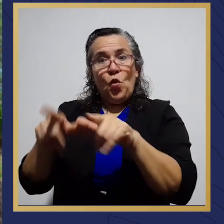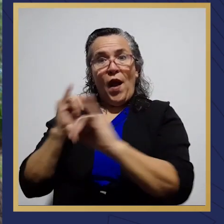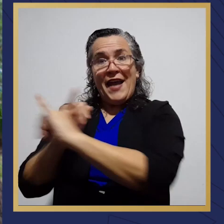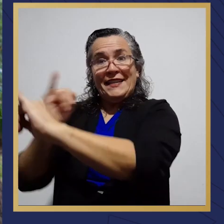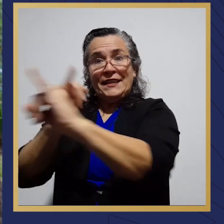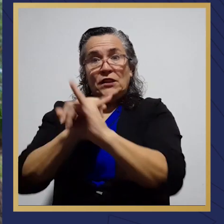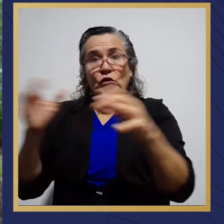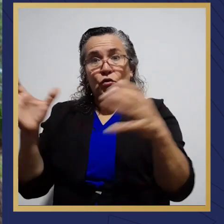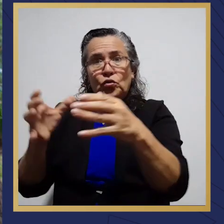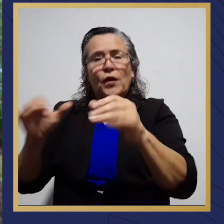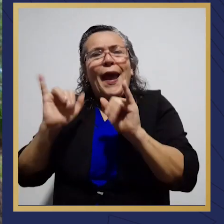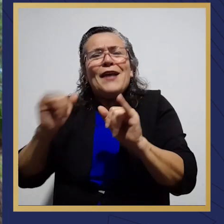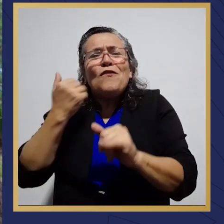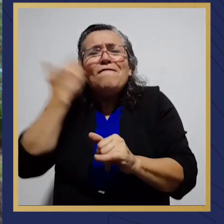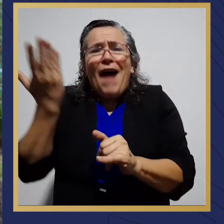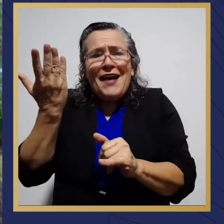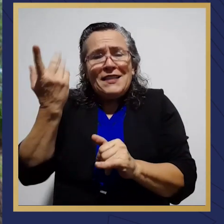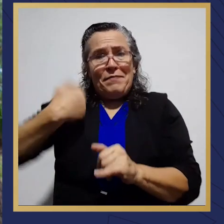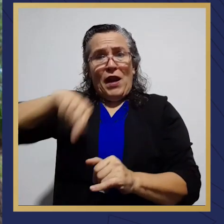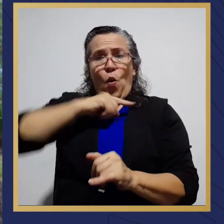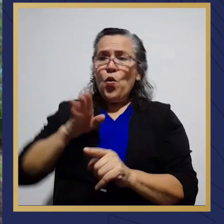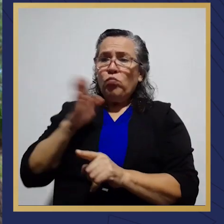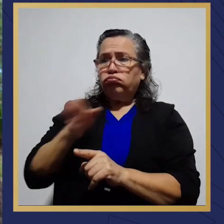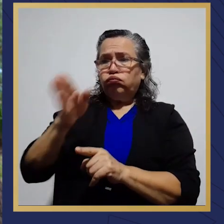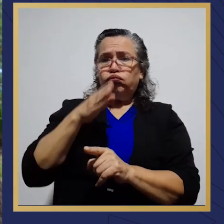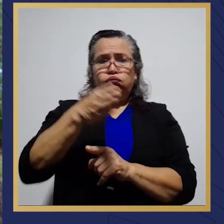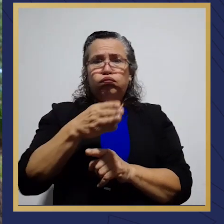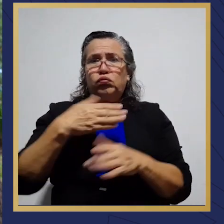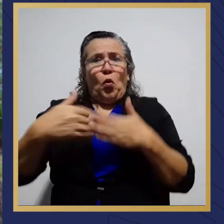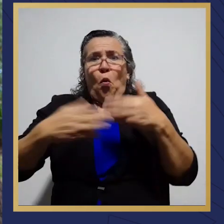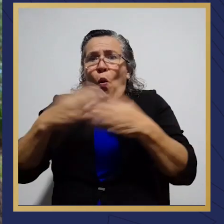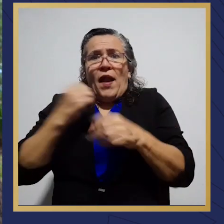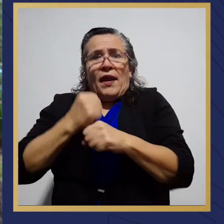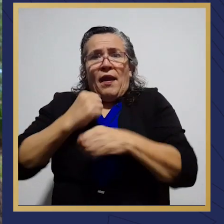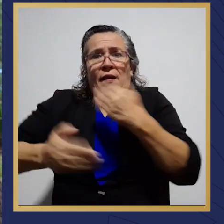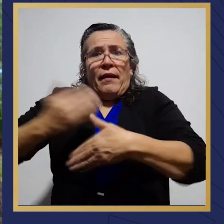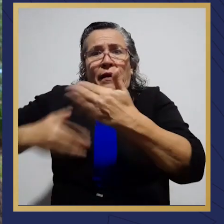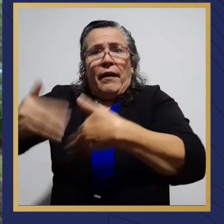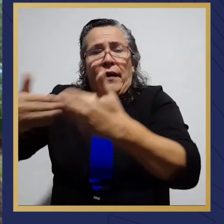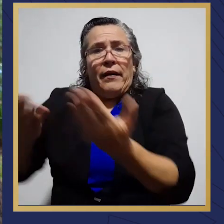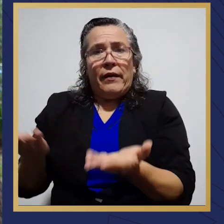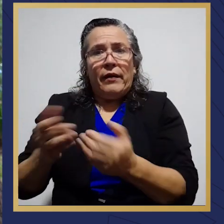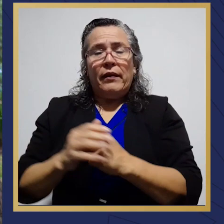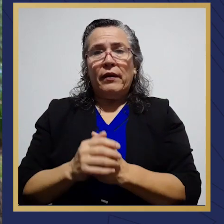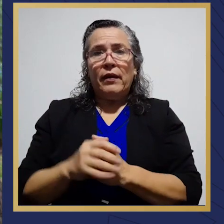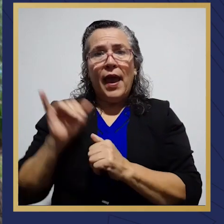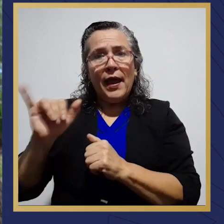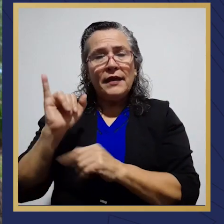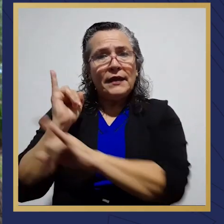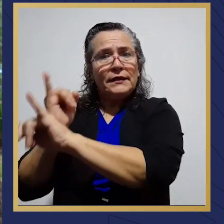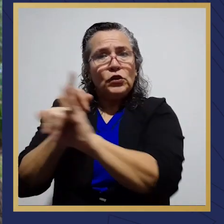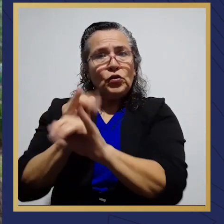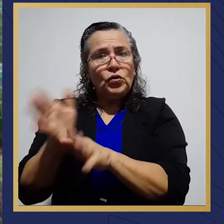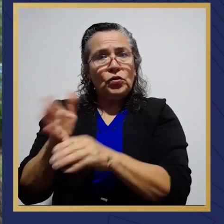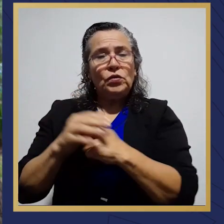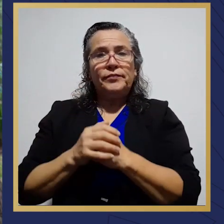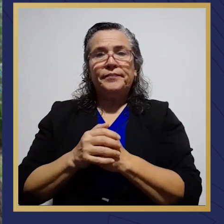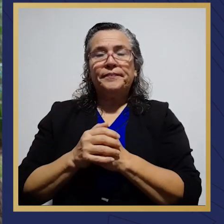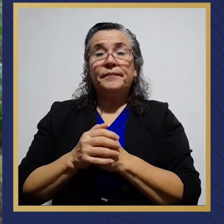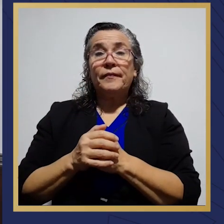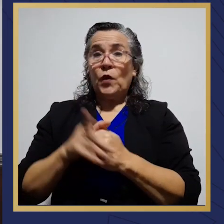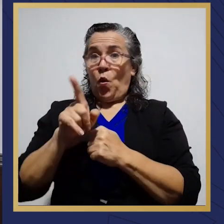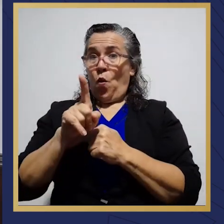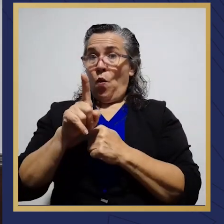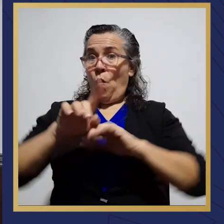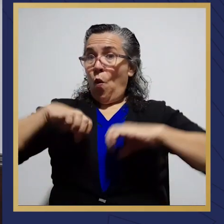lugar, que también facilita la logística de lo que se tenga que hacer en estas instituciones.